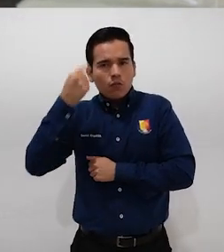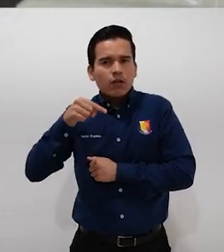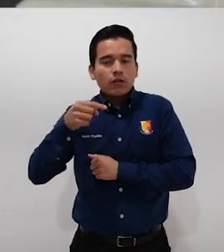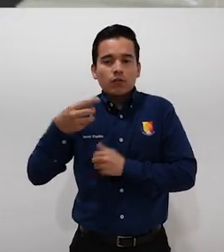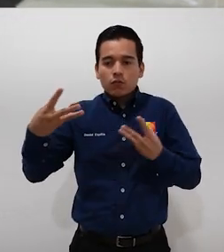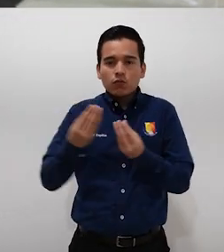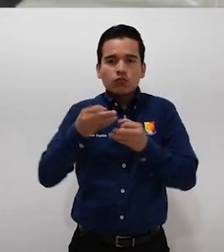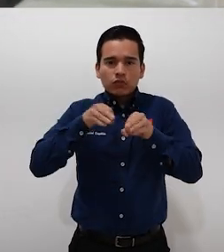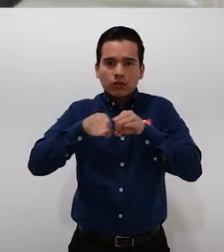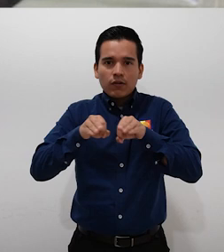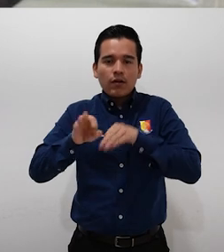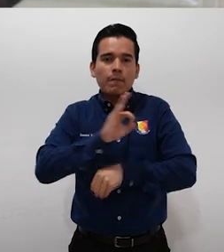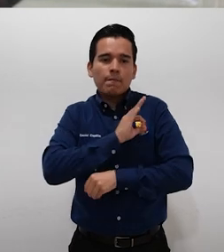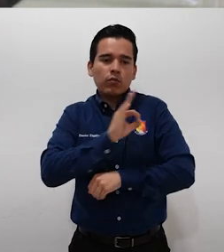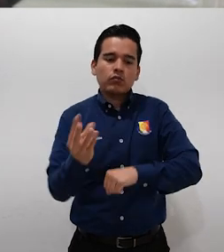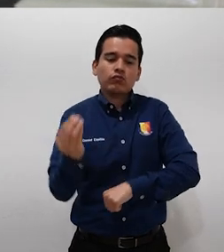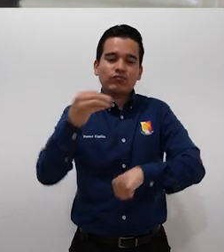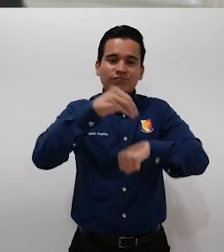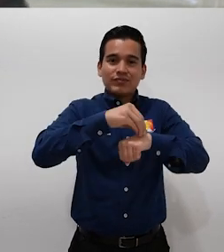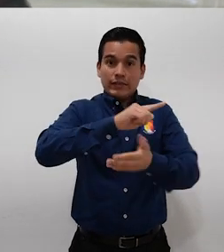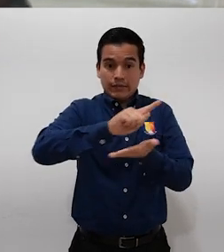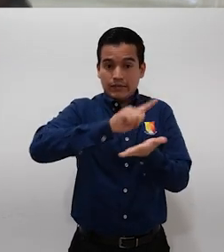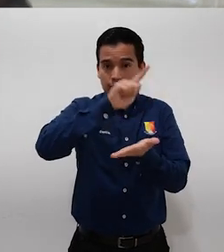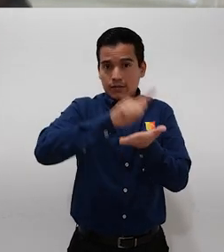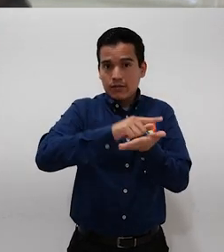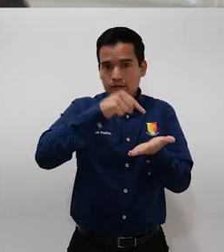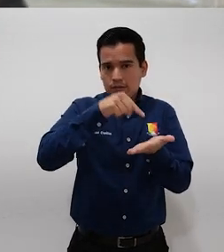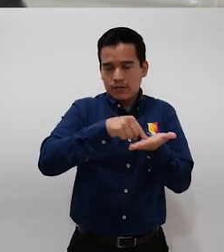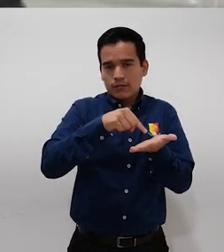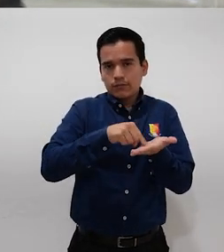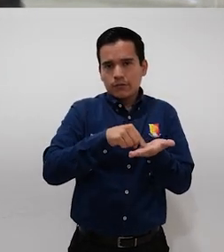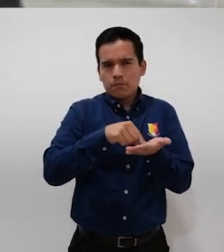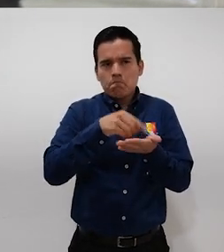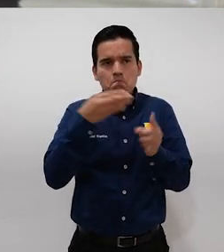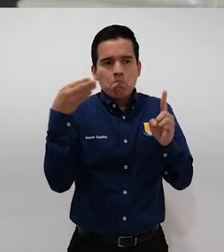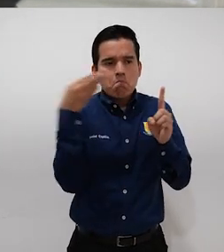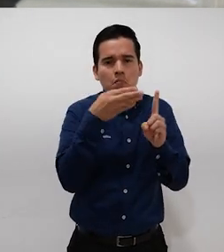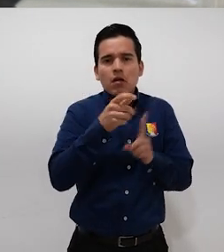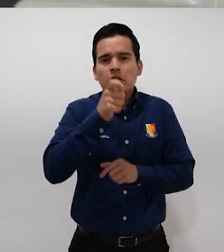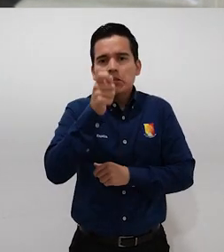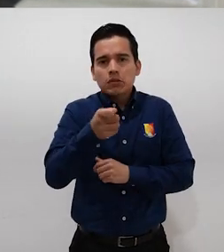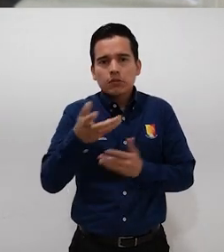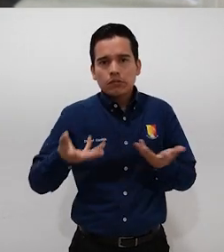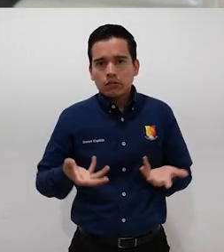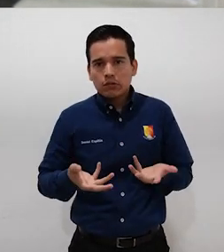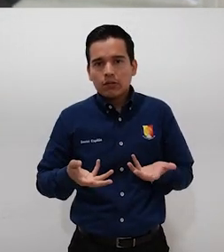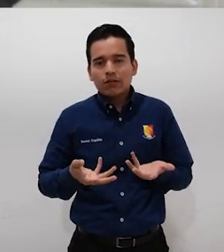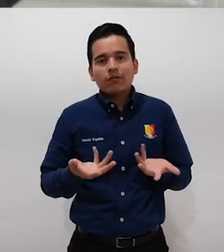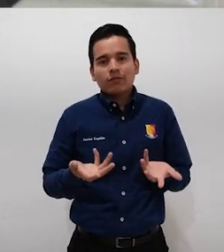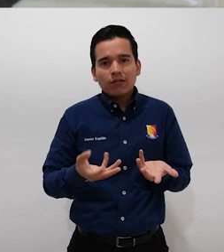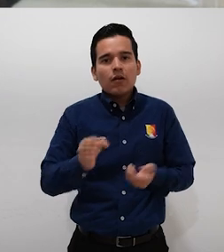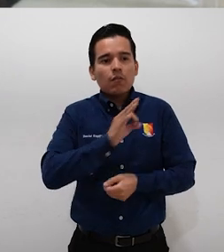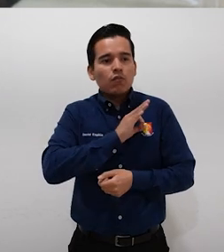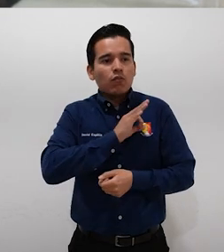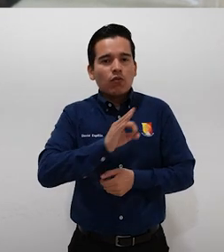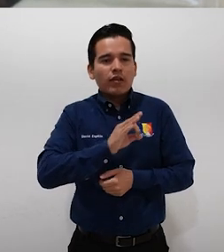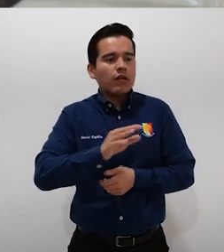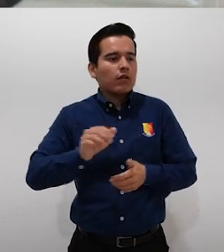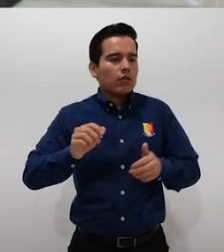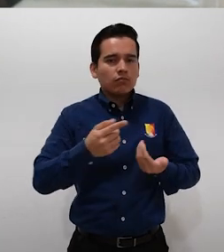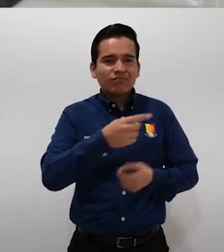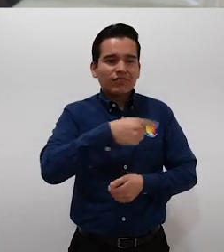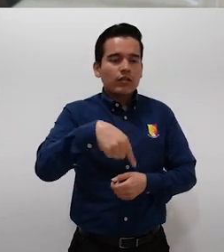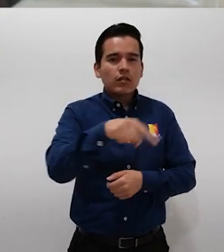la implementación de esta ley donde lo que se busca es precisamente el generar mejores condiciones